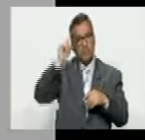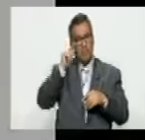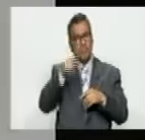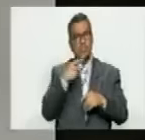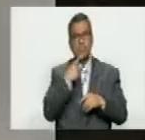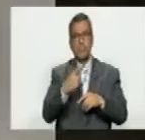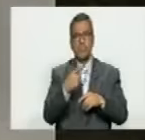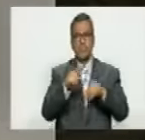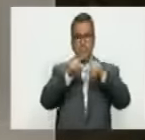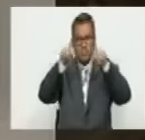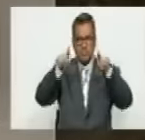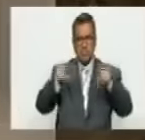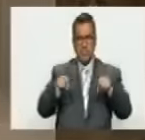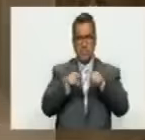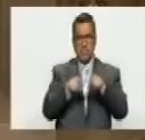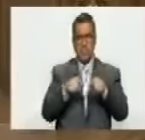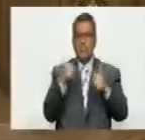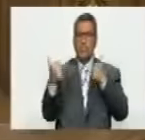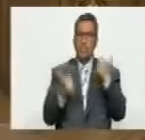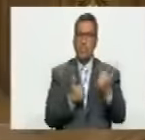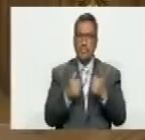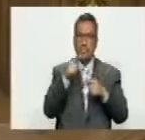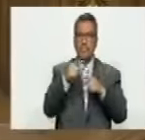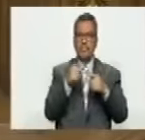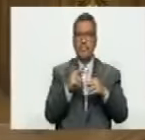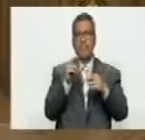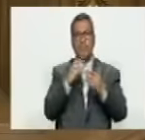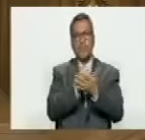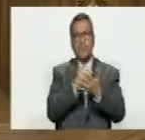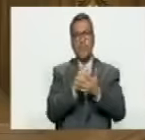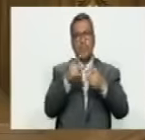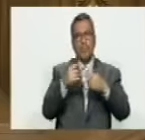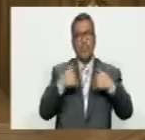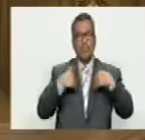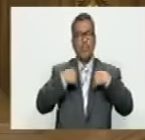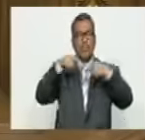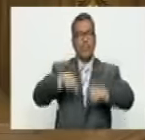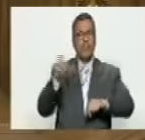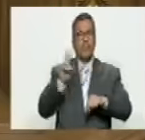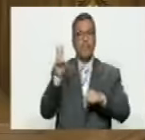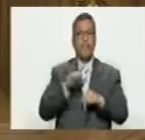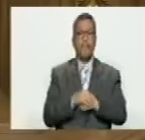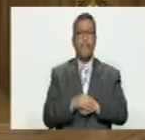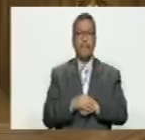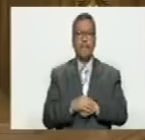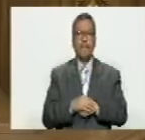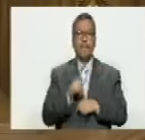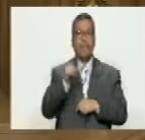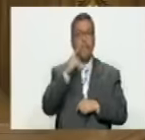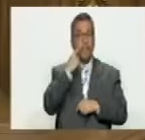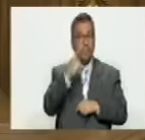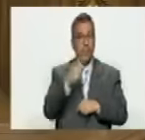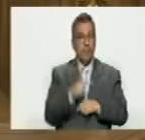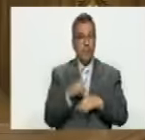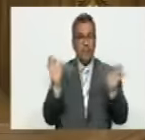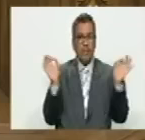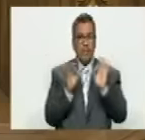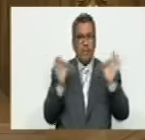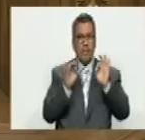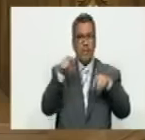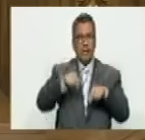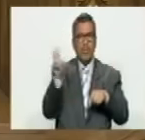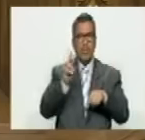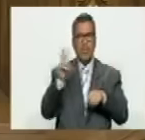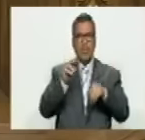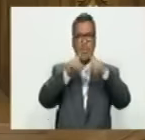señalo en los recuadros cuáles son altamente probables y sufrimos en Venezuela pero esto no está tiene nada que ver con Venezuela